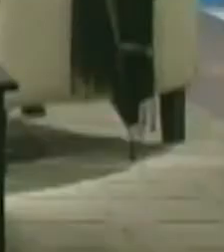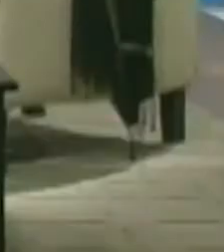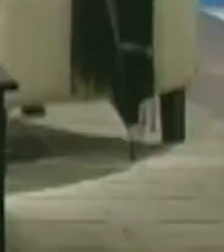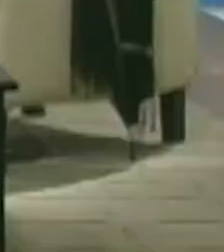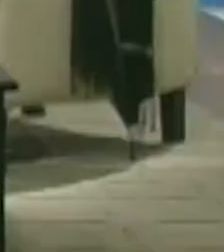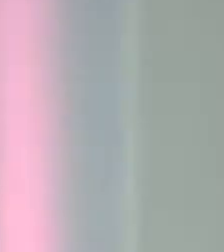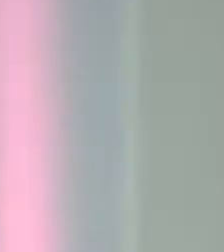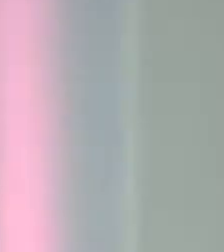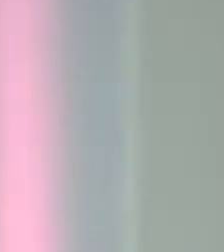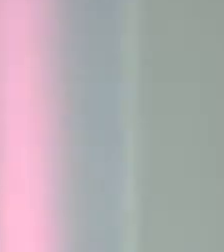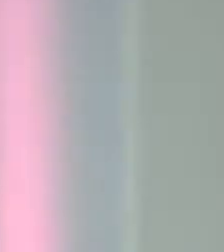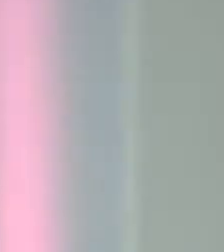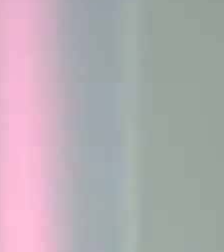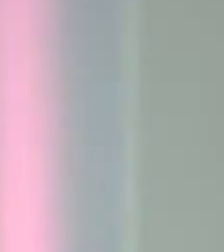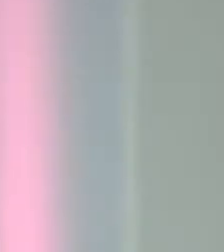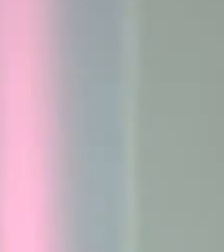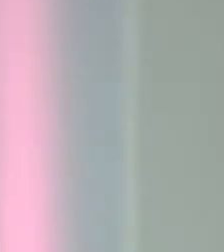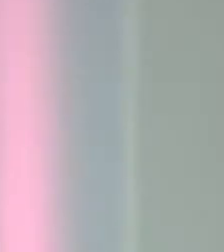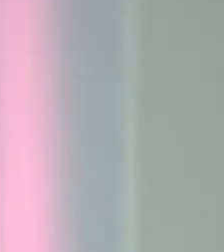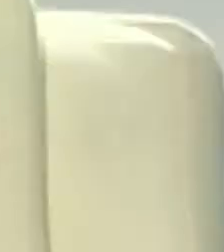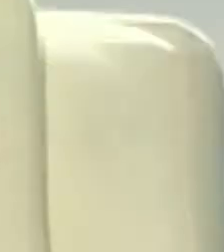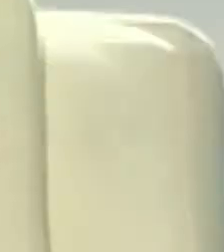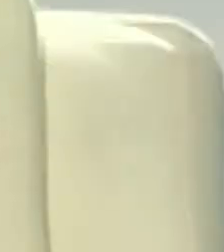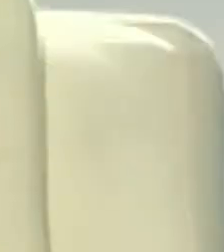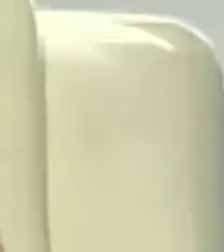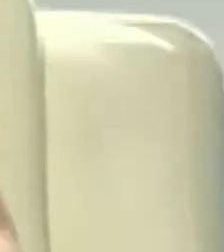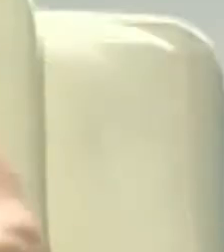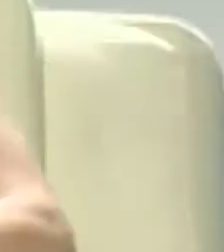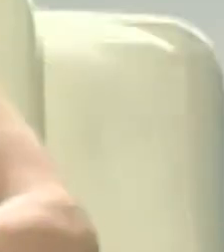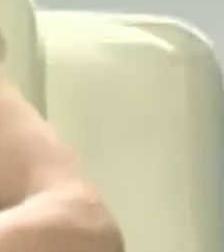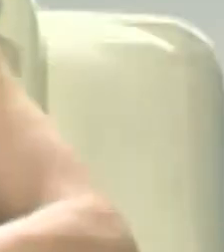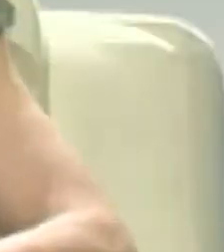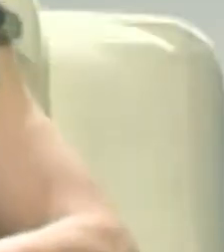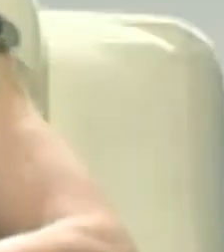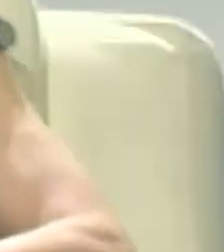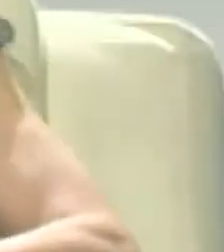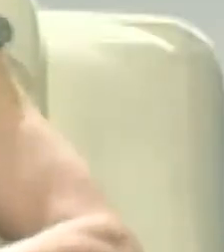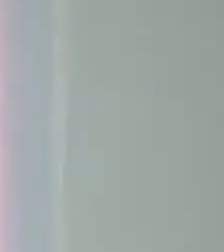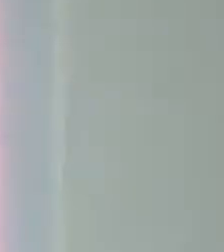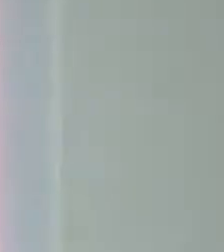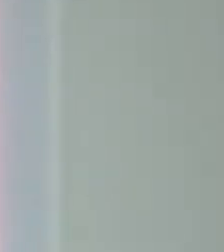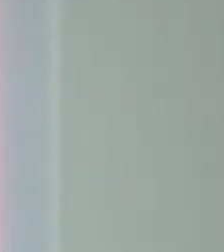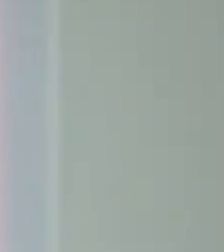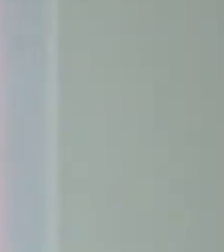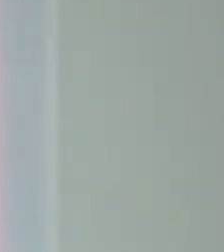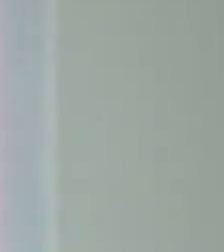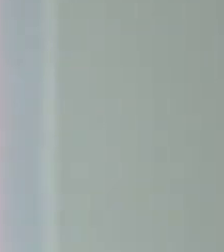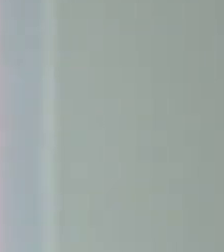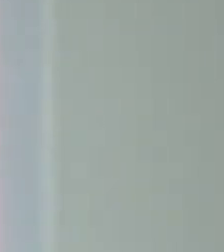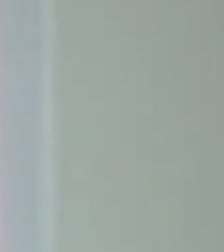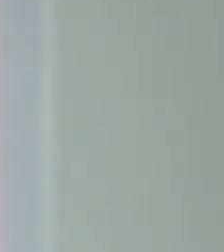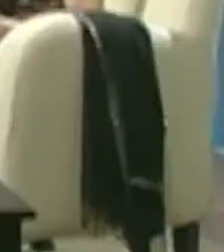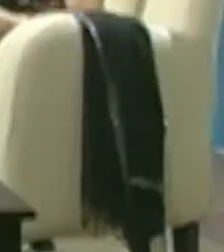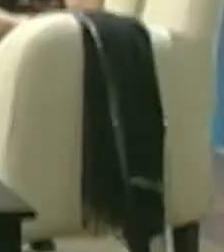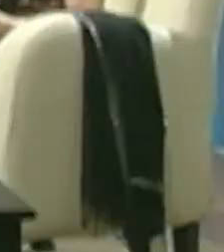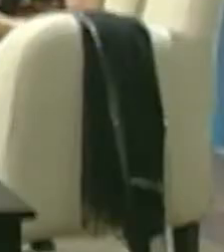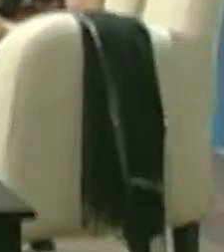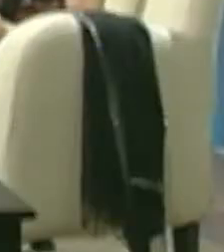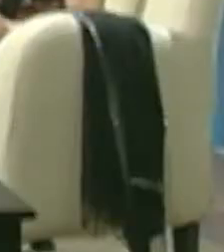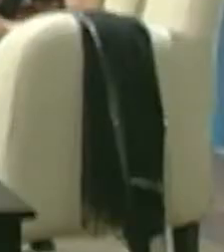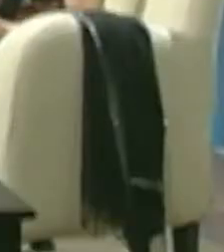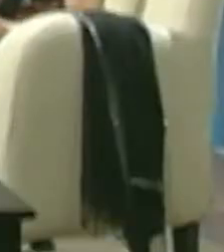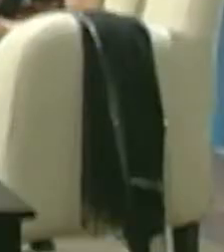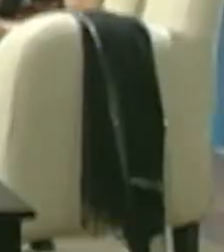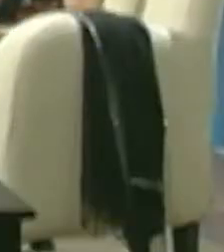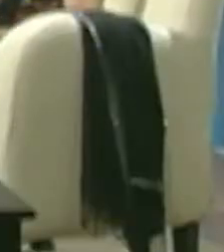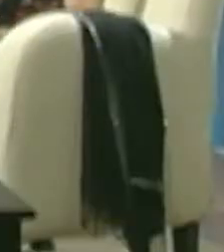Estamos de fiesta. Elena Poniatowska cumple 90 años y viene a celebrar con nosotros. Elena es